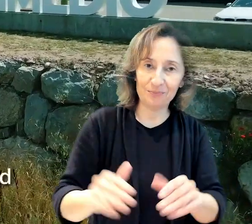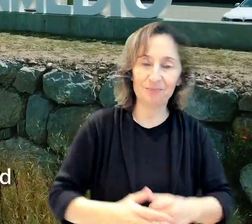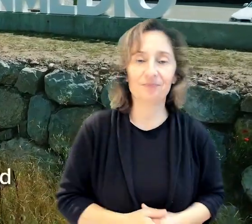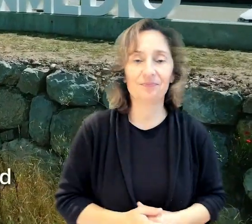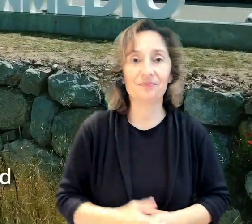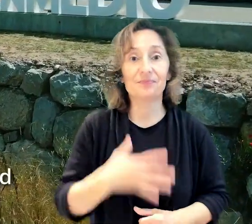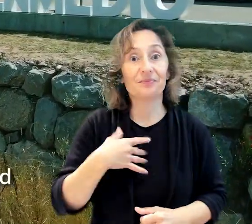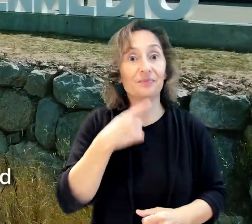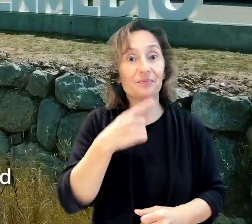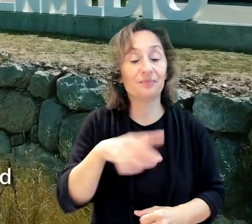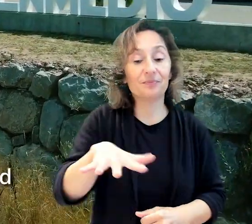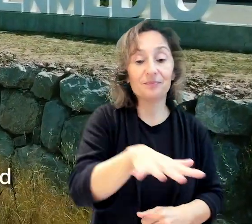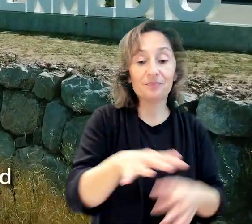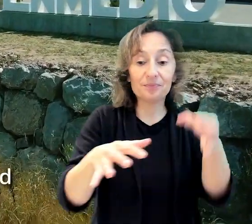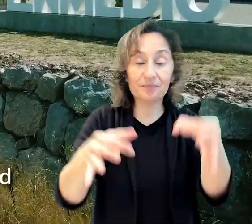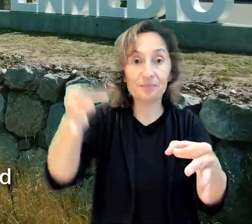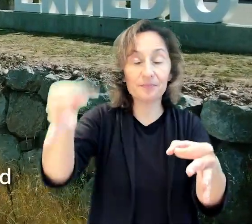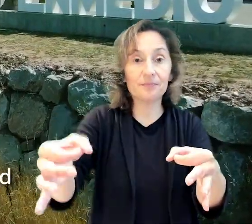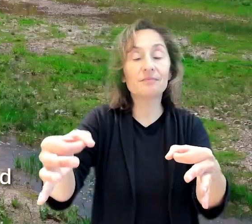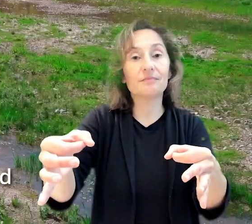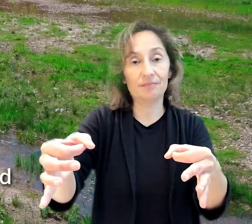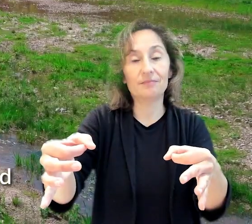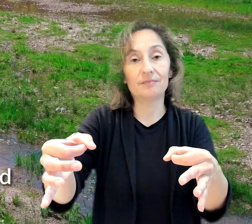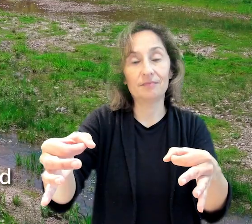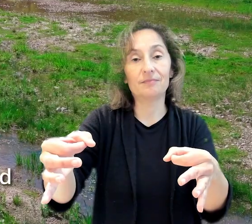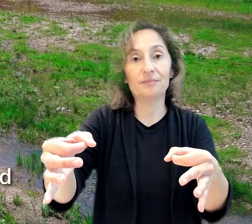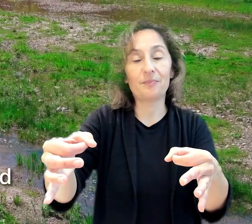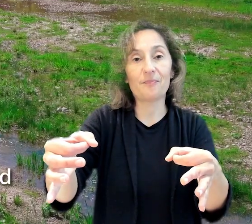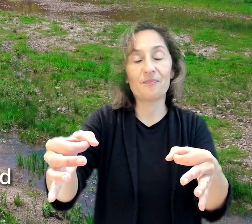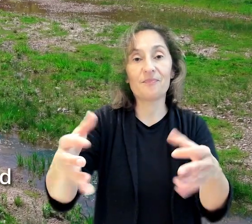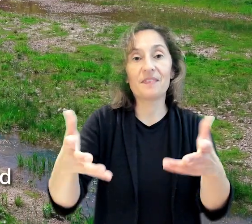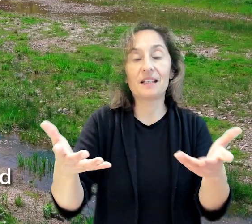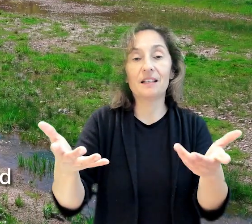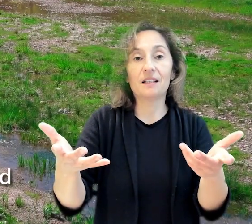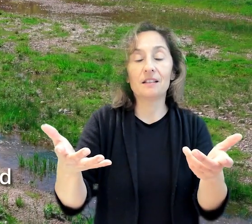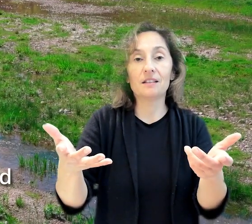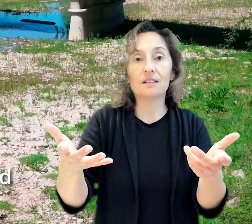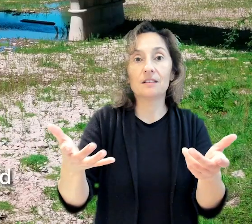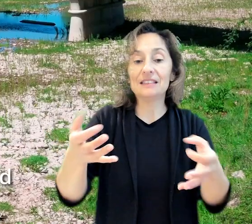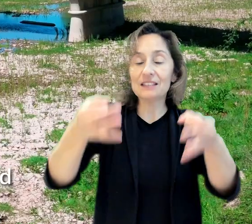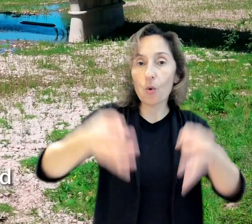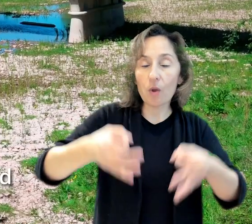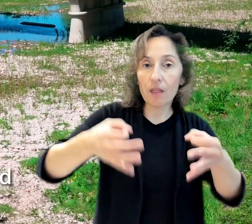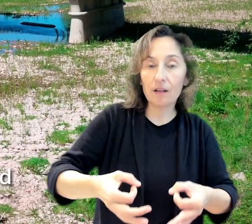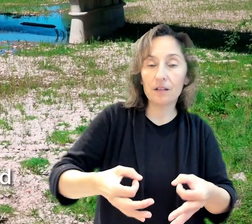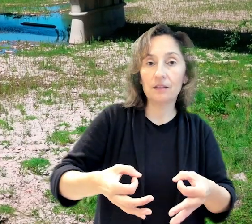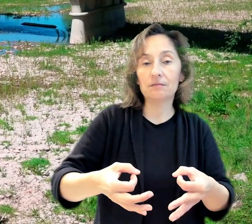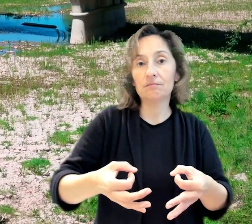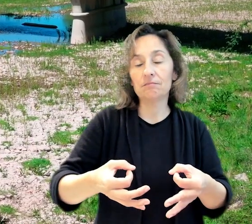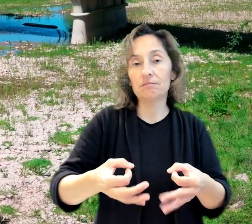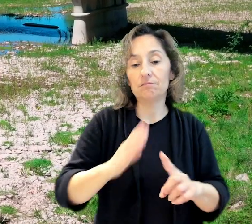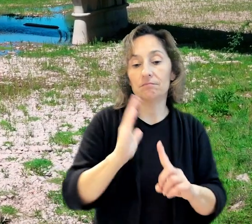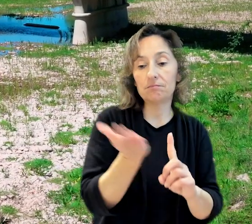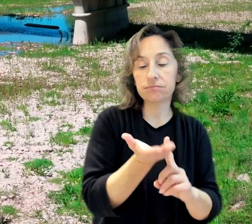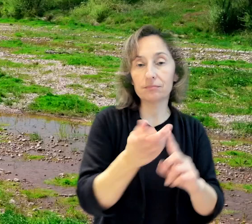Eso radica en una mejora muy importante de lo que es la seguridad